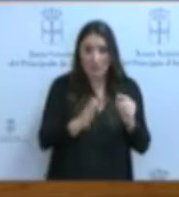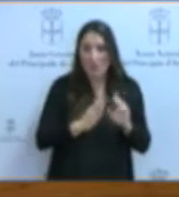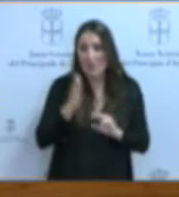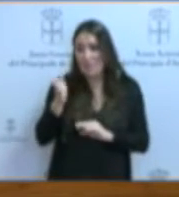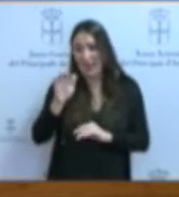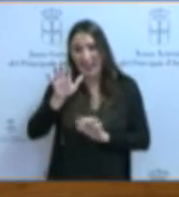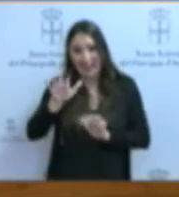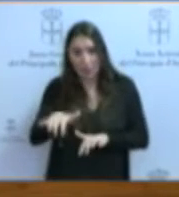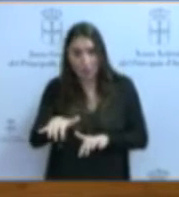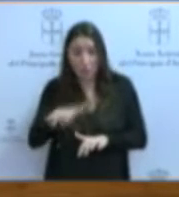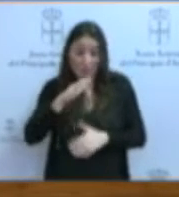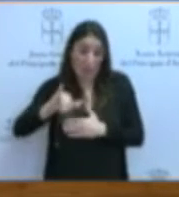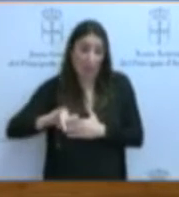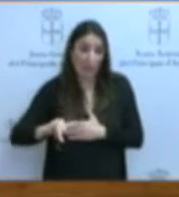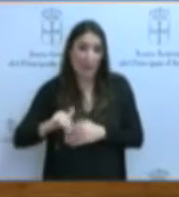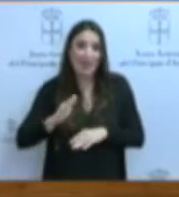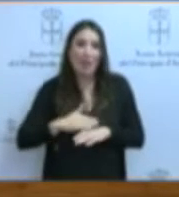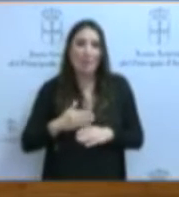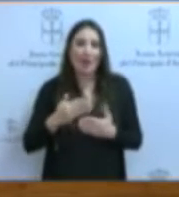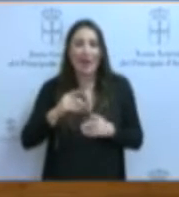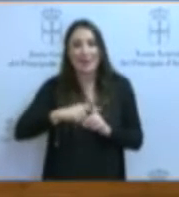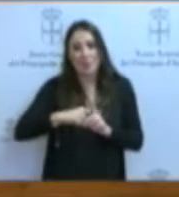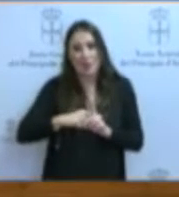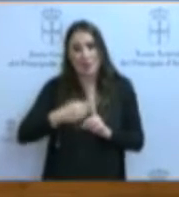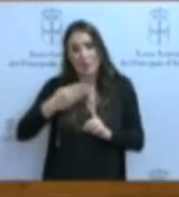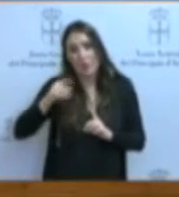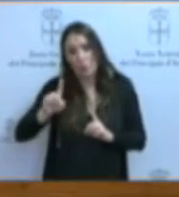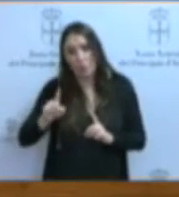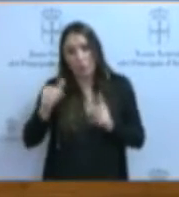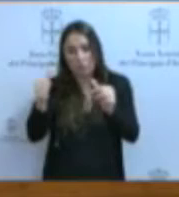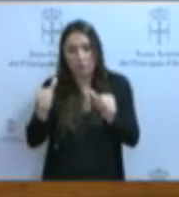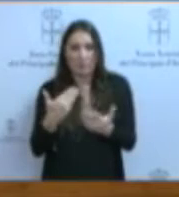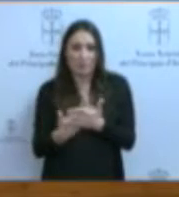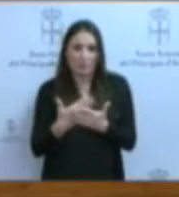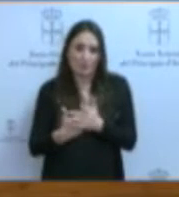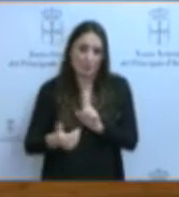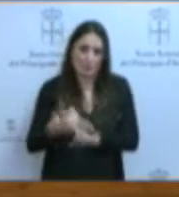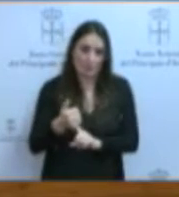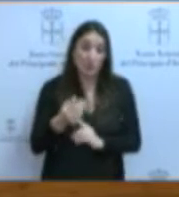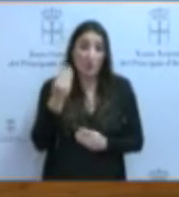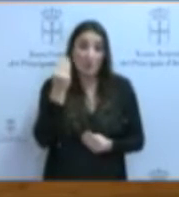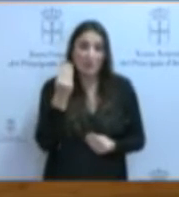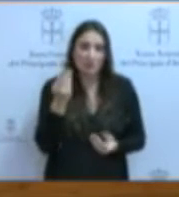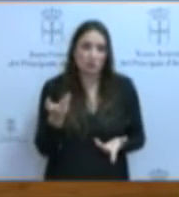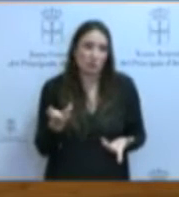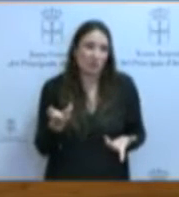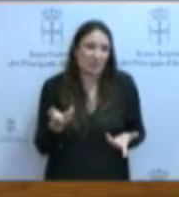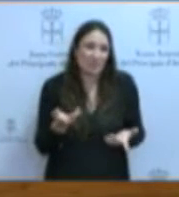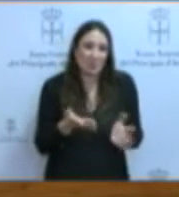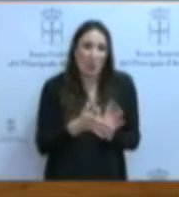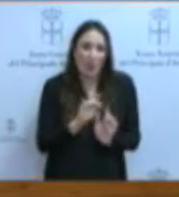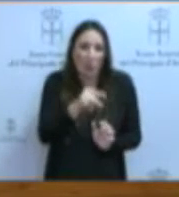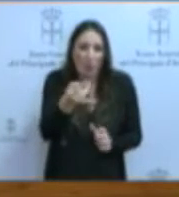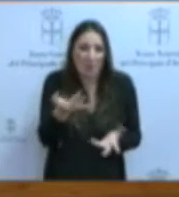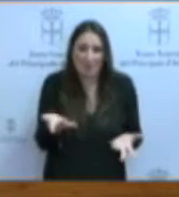León, principalmente por cercanía, para acreditar ese nivel. Por lo tanto, entendemos que es, digamos, redundante y no